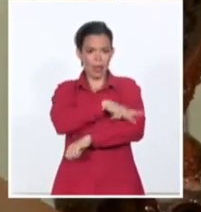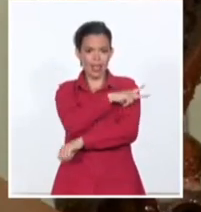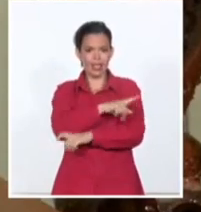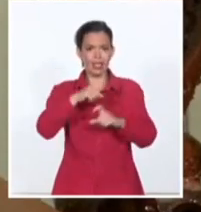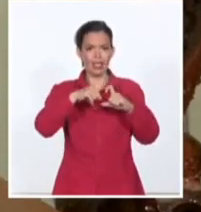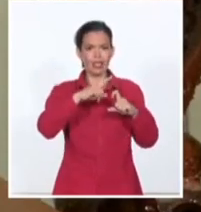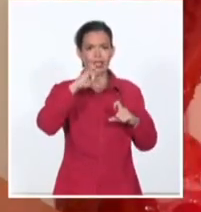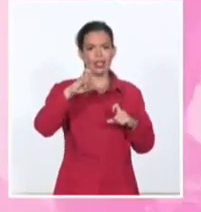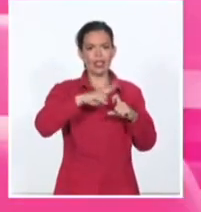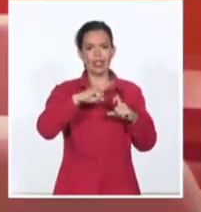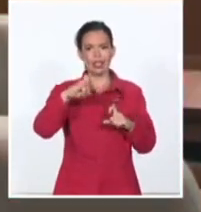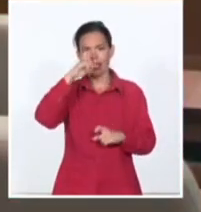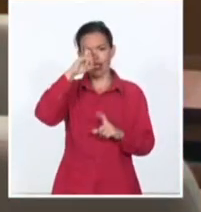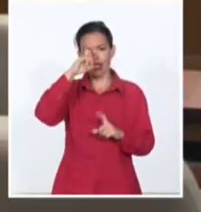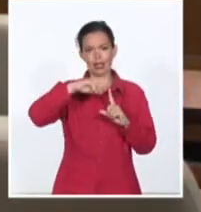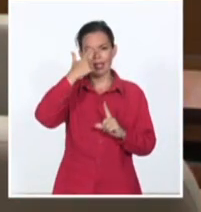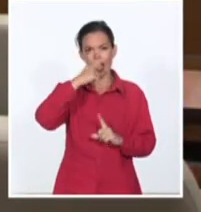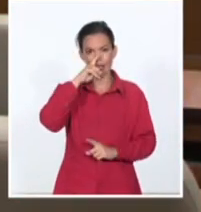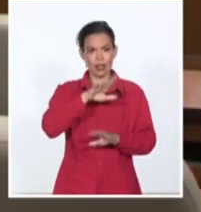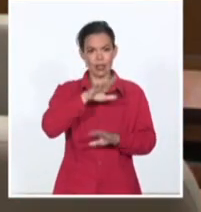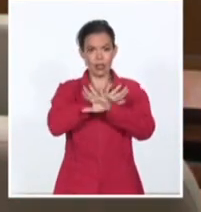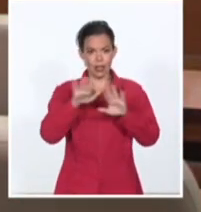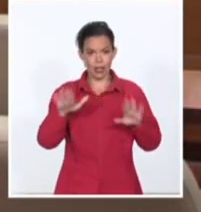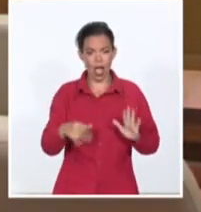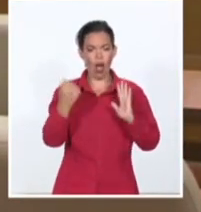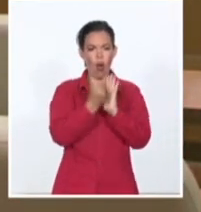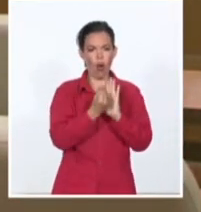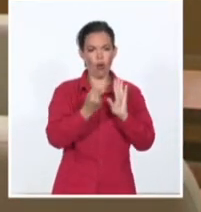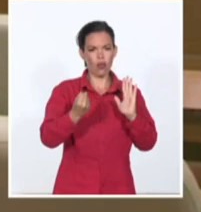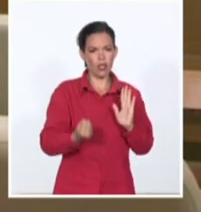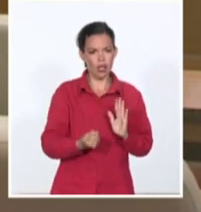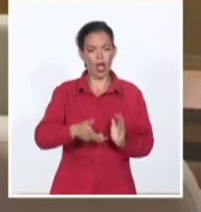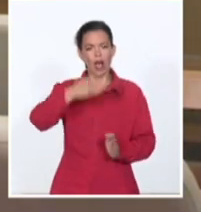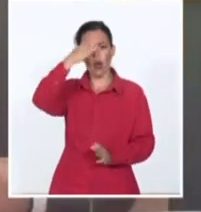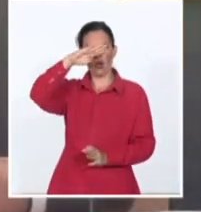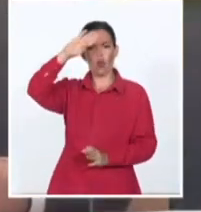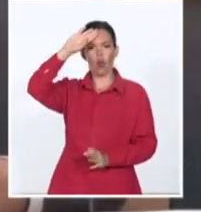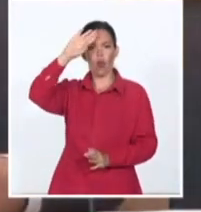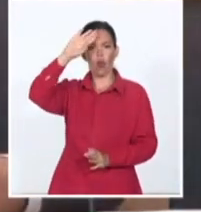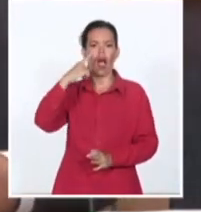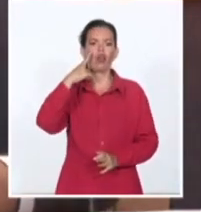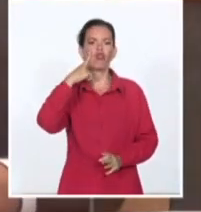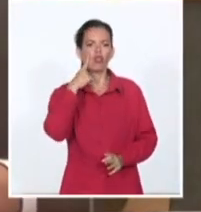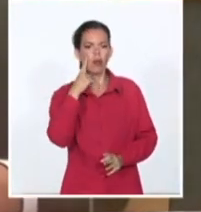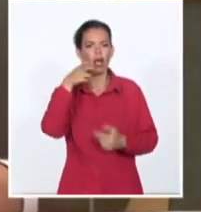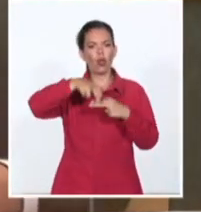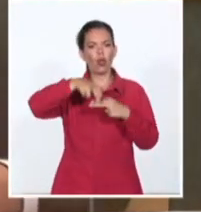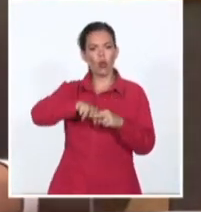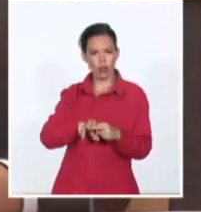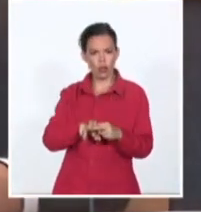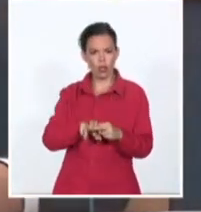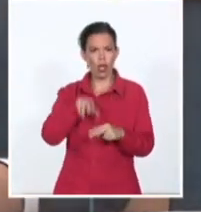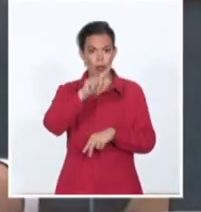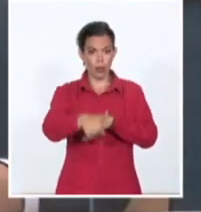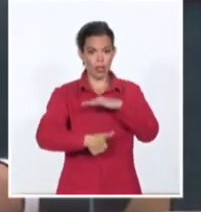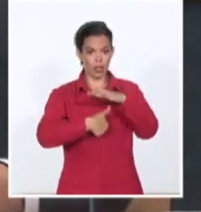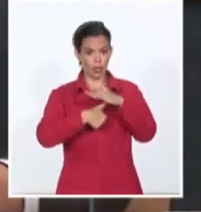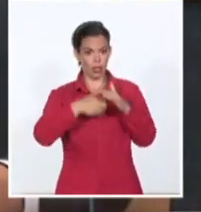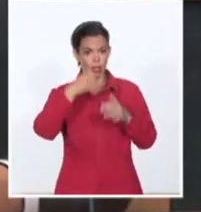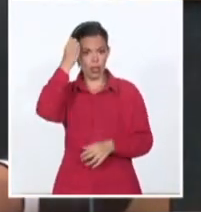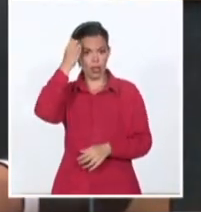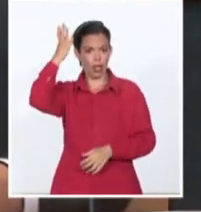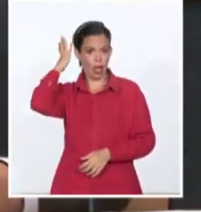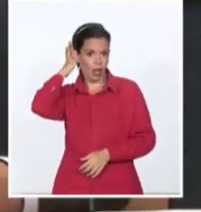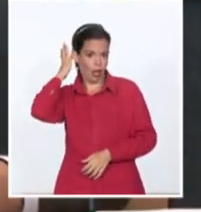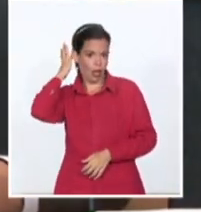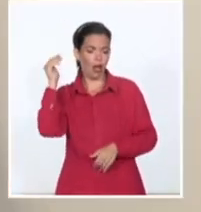es que se le otorga formalmente ya el estatus de Estado observador a Cuba, momento en que nuestro presidente Miguel Díaz Canel participó por